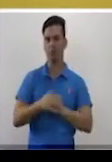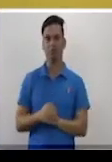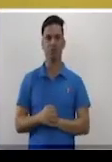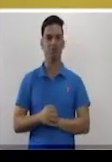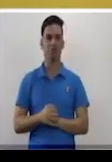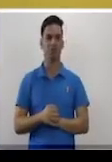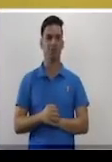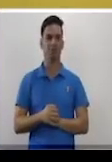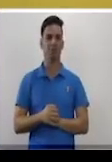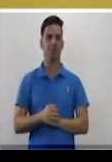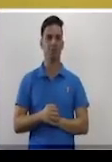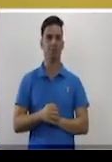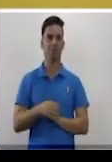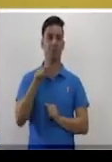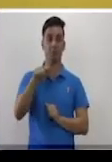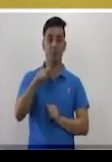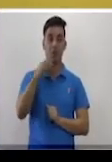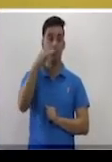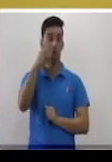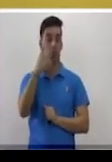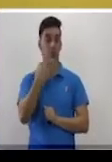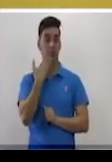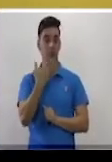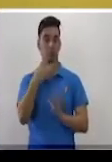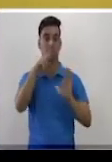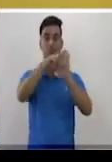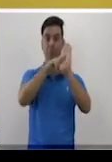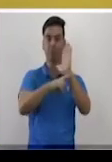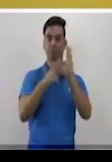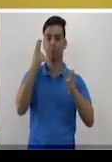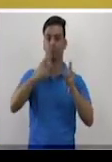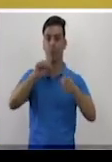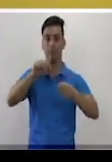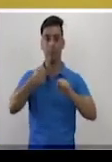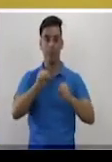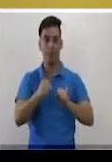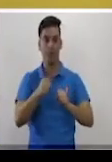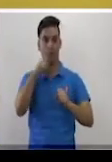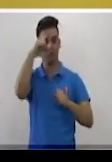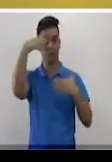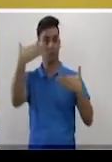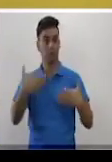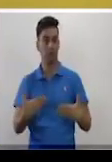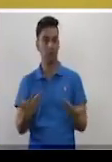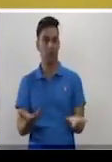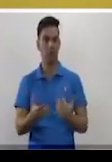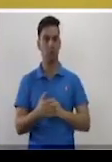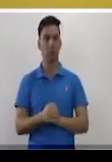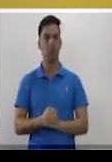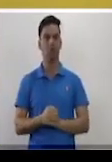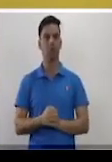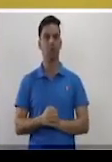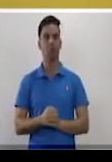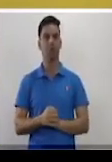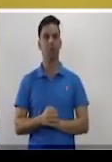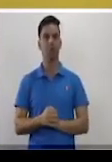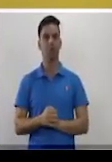bien, nuestra salud bien, no adquirir este virus. Y, por supuesto,